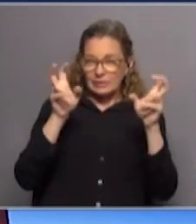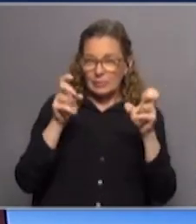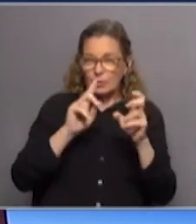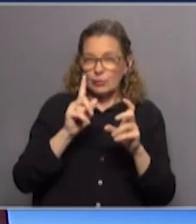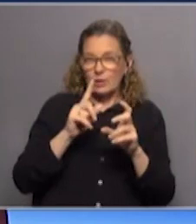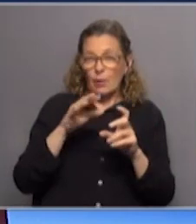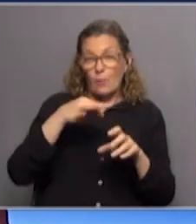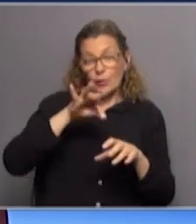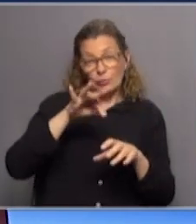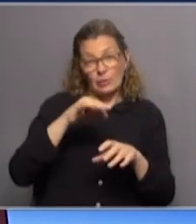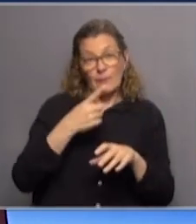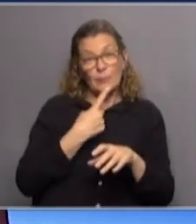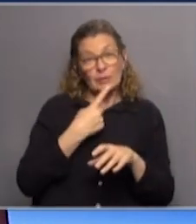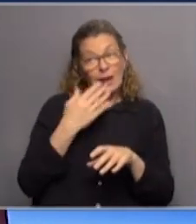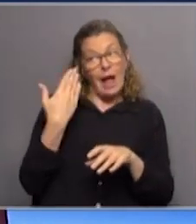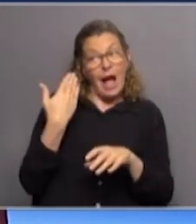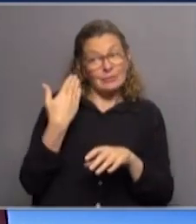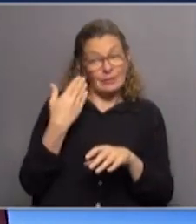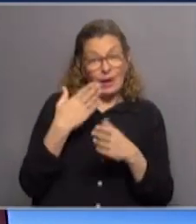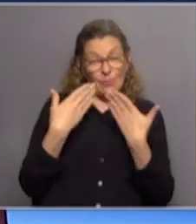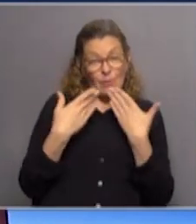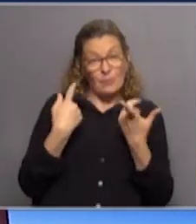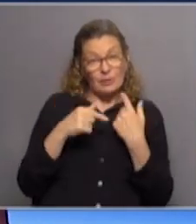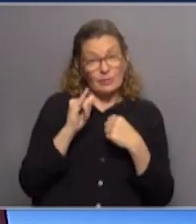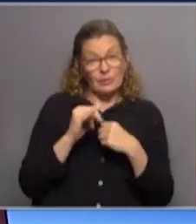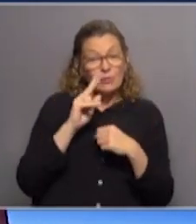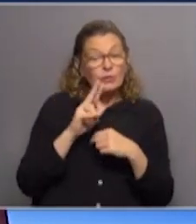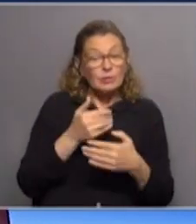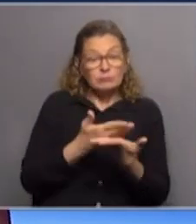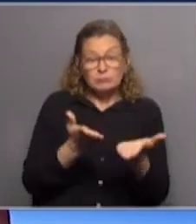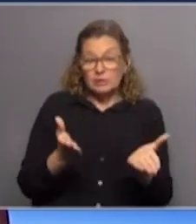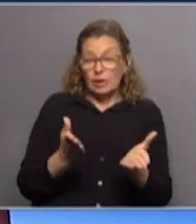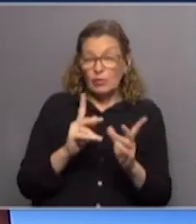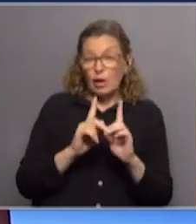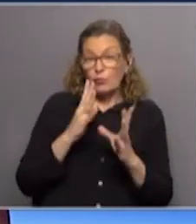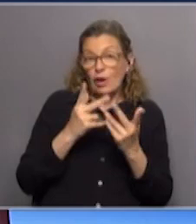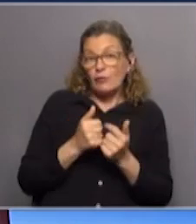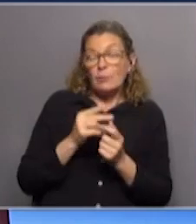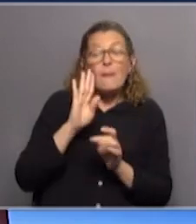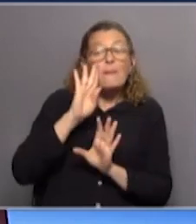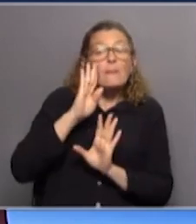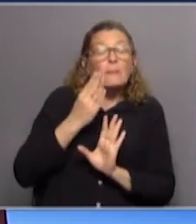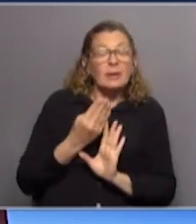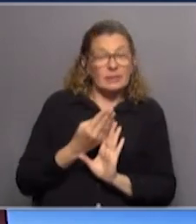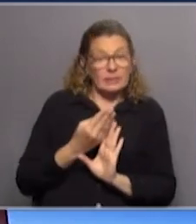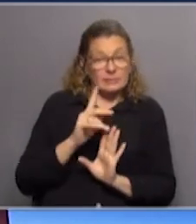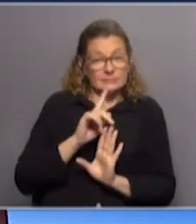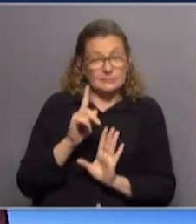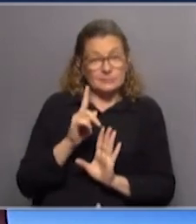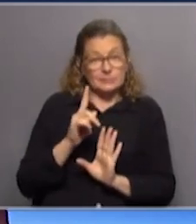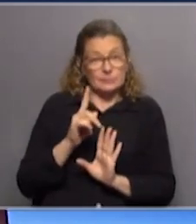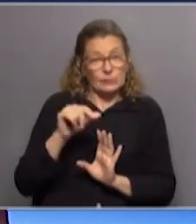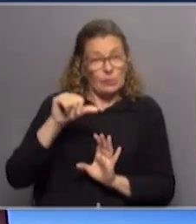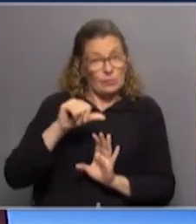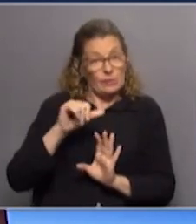quizás la oportunidad política de la que hablábamos antes, pero sí, bueno, ellos lo vieron y lo presentaron de alguna manera. Y parecería que no estuvieron